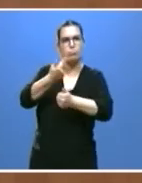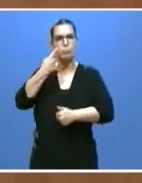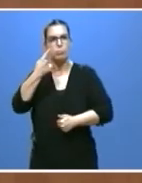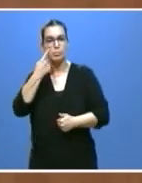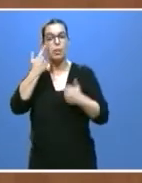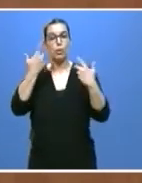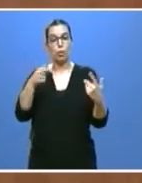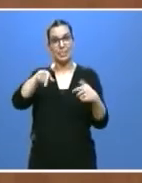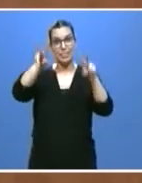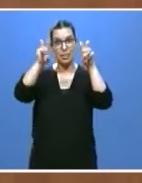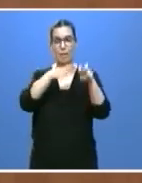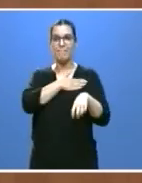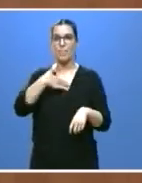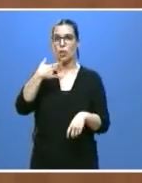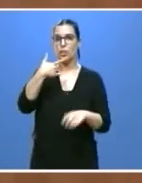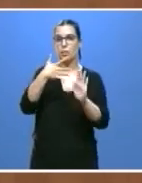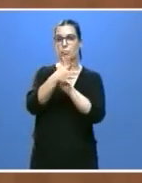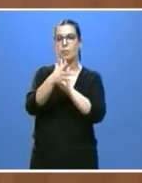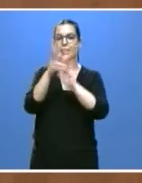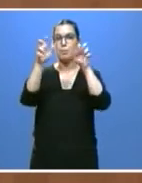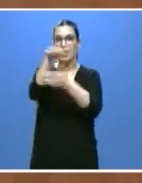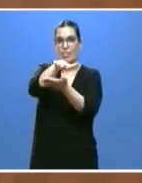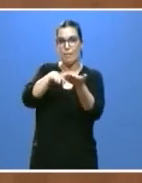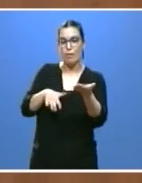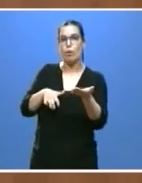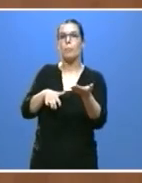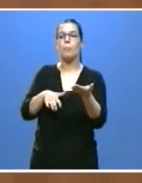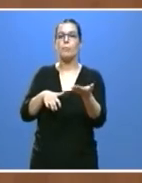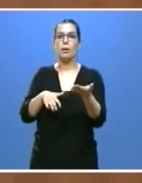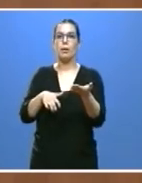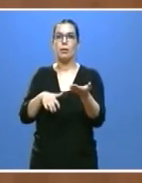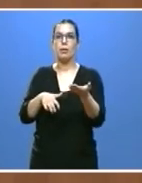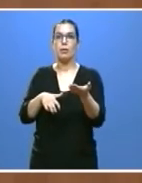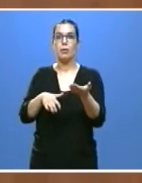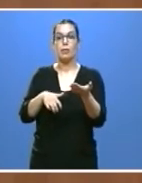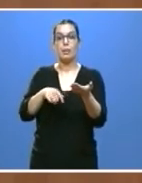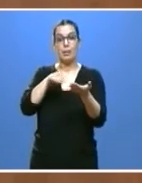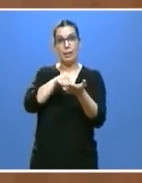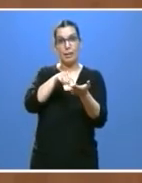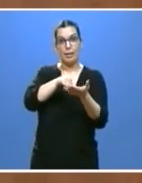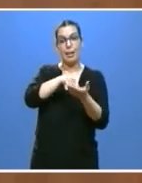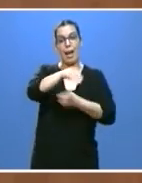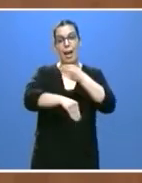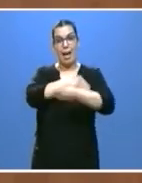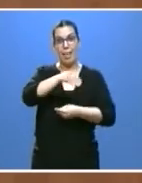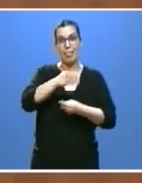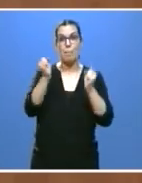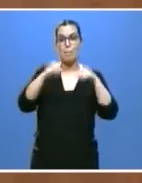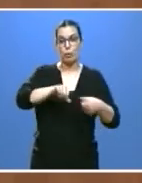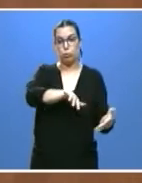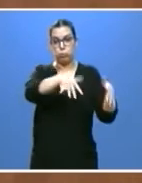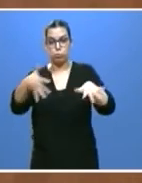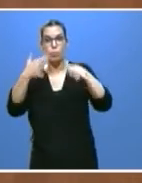señalarles que el informe sobre el desarrollo y ejecución del pacto lo colgaremos en el portal de transparencia